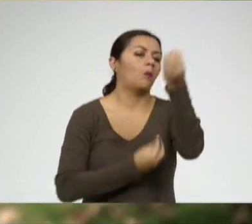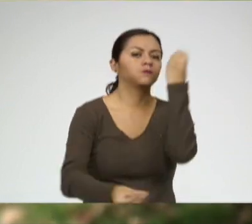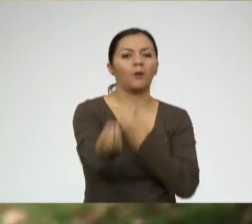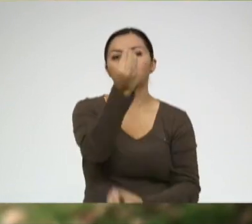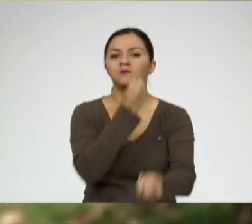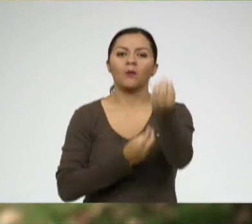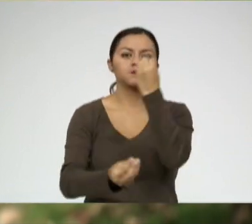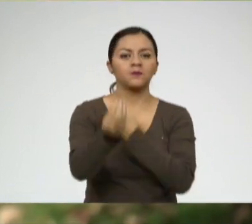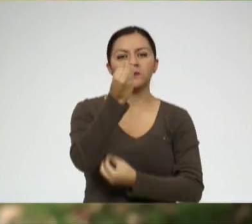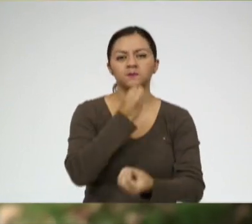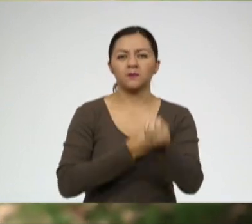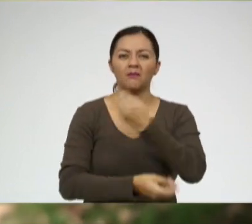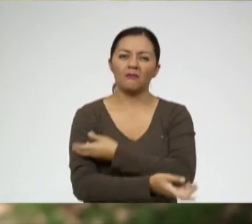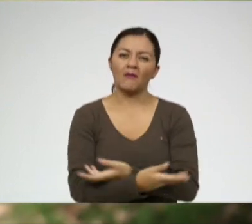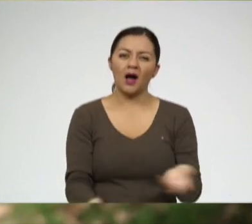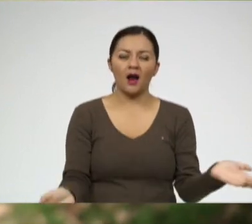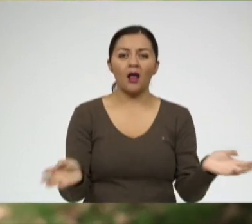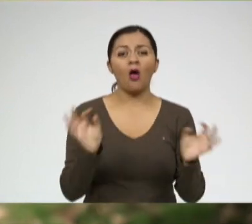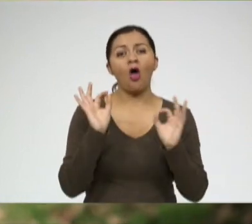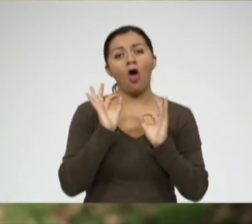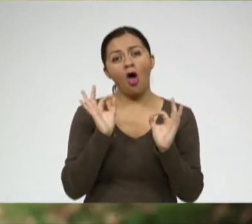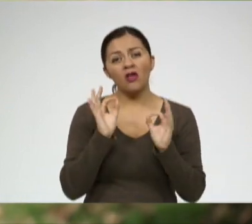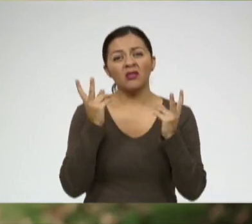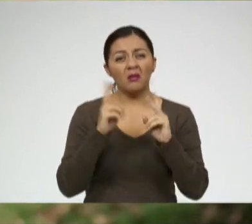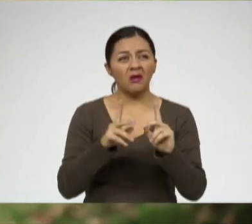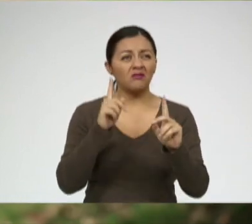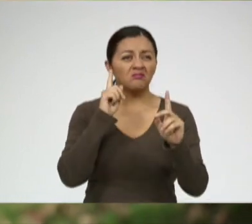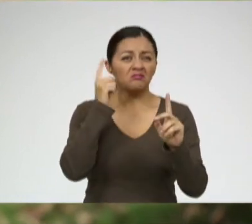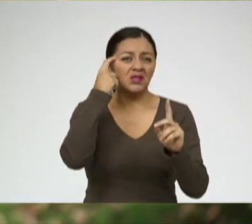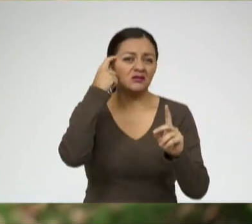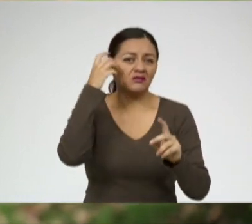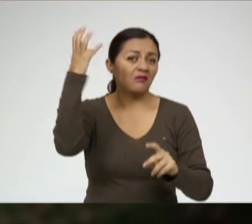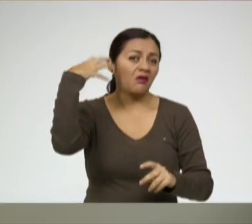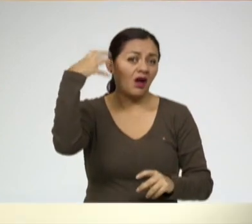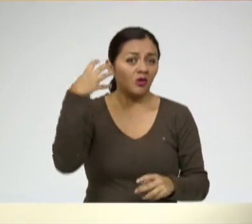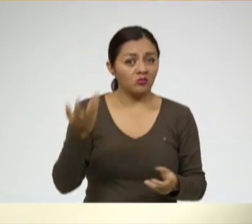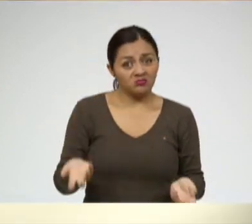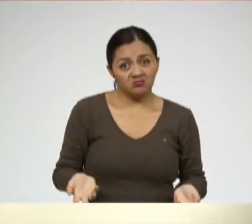Yo creo que es la tendencia a hacernos vagos.